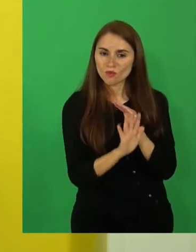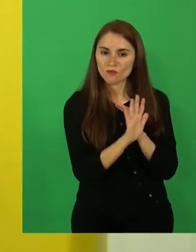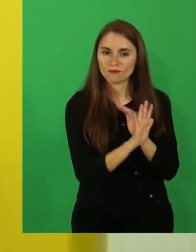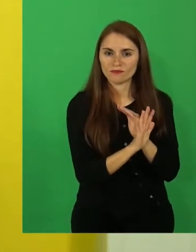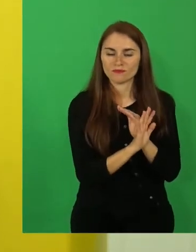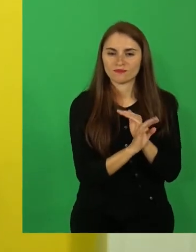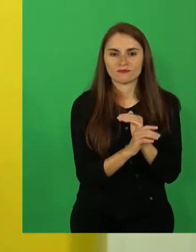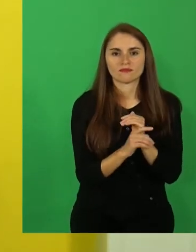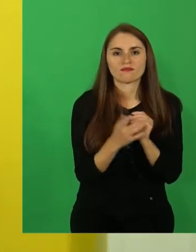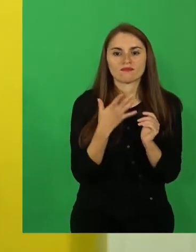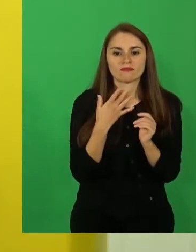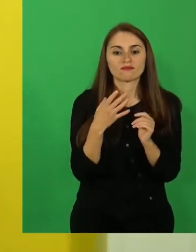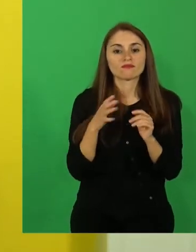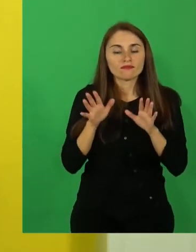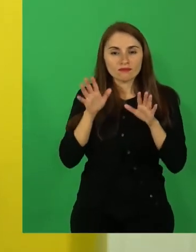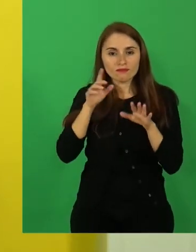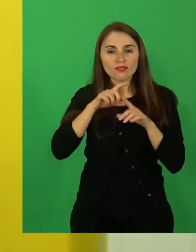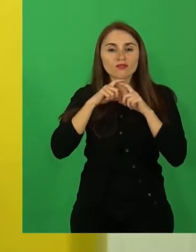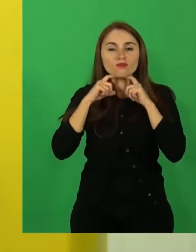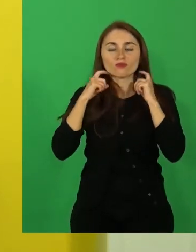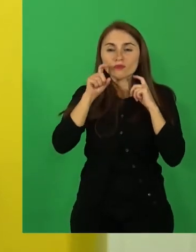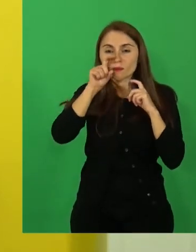raptado, que la había capturado.